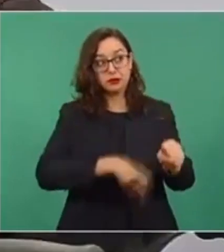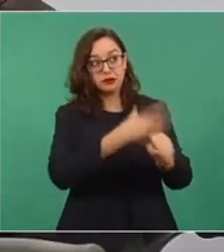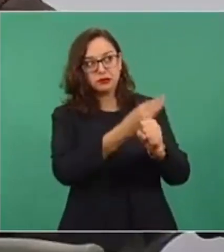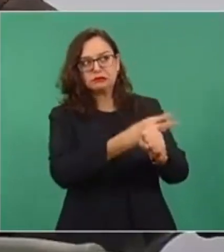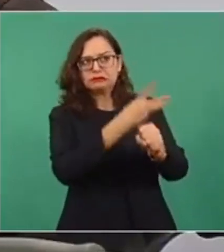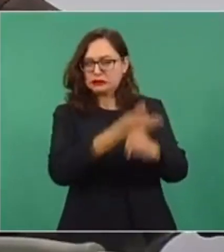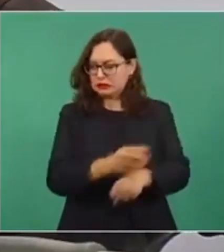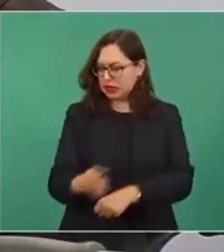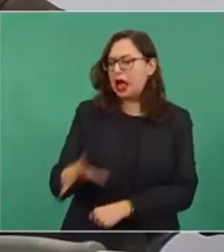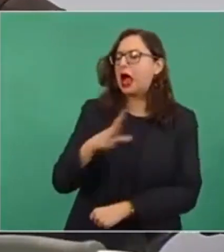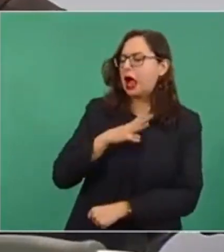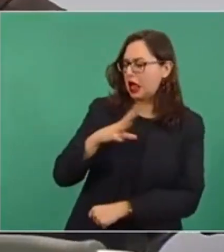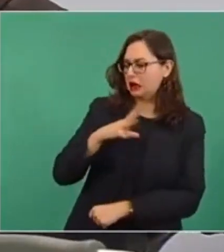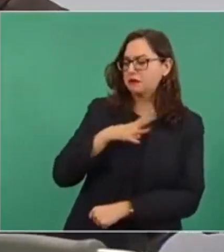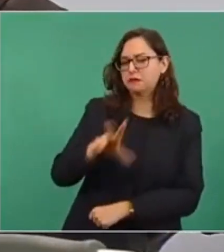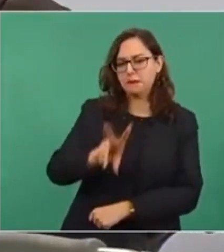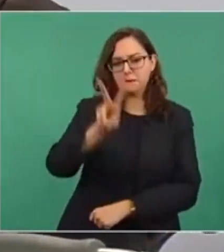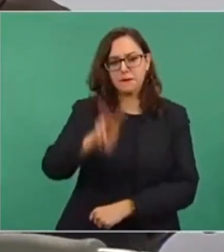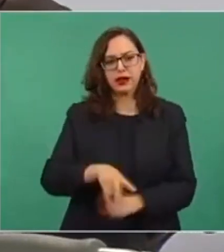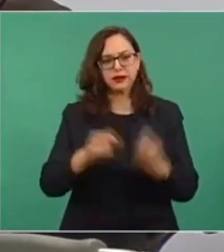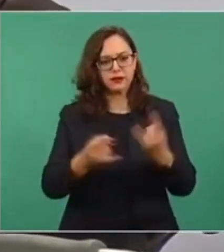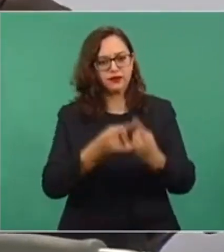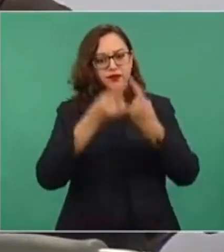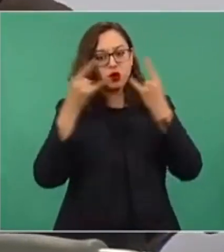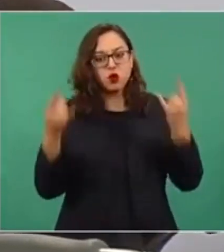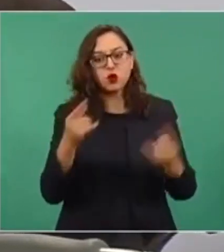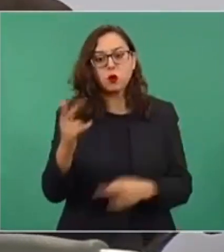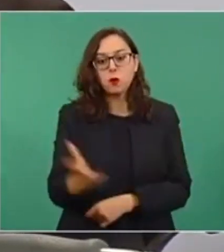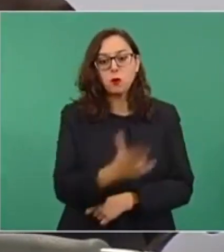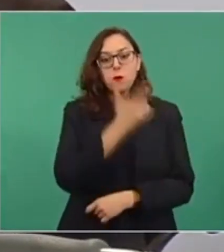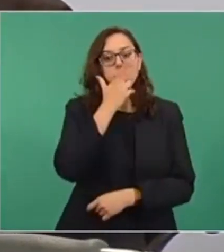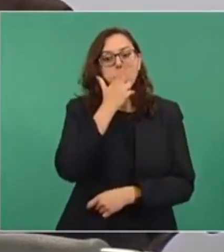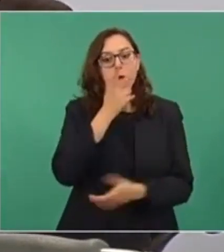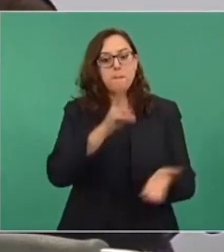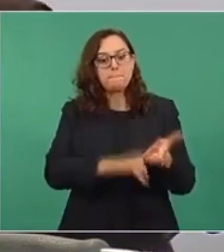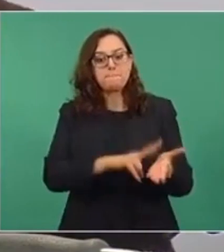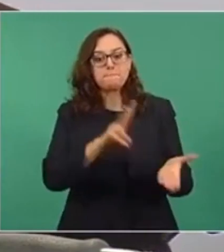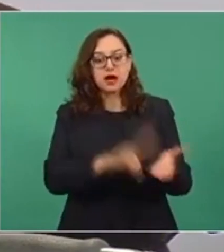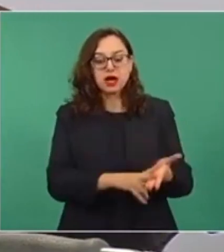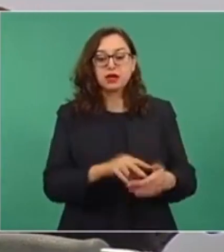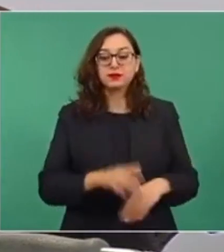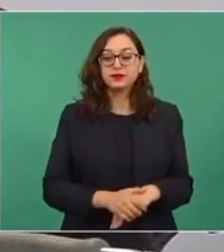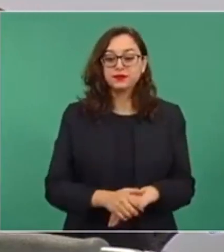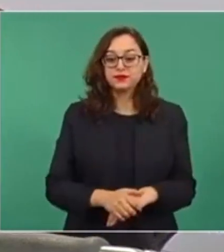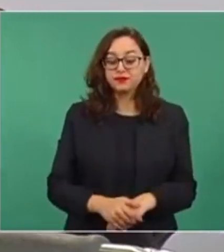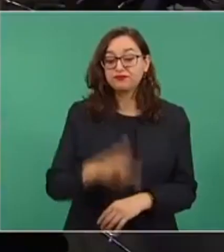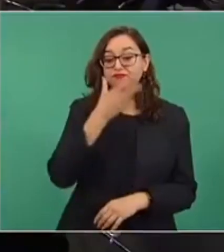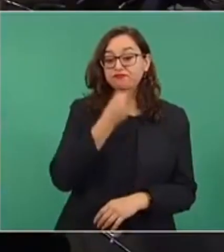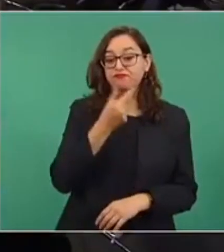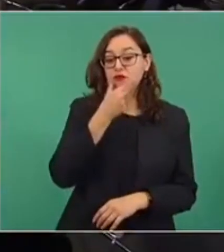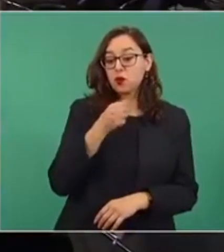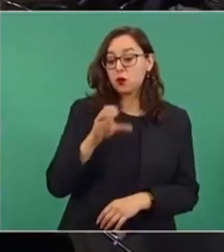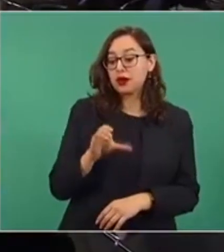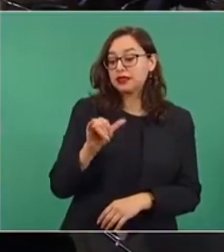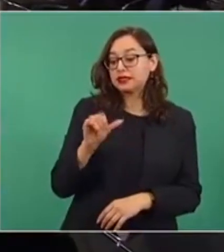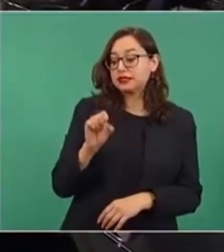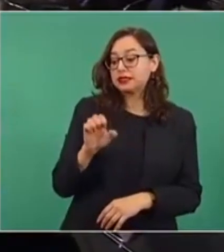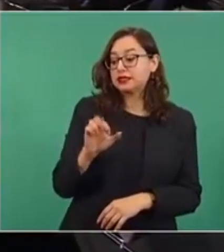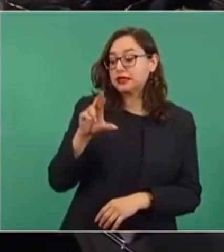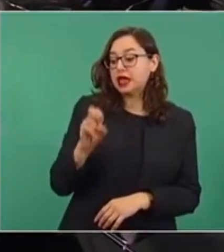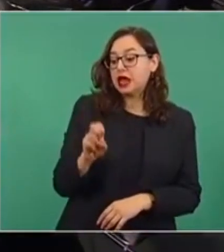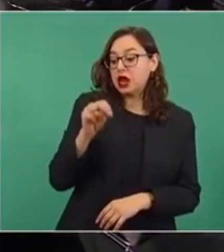historia, que como decía Cicerón, es la maestra de la vida.